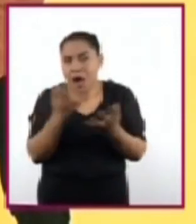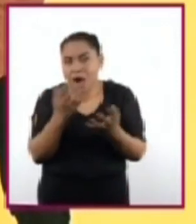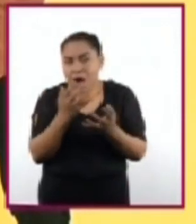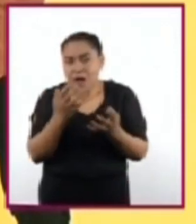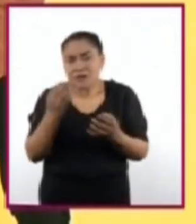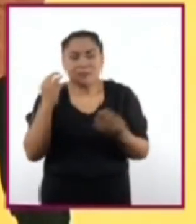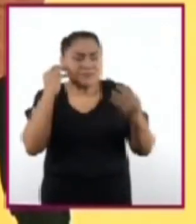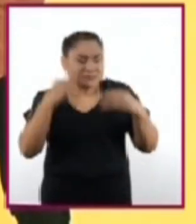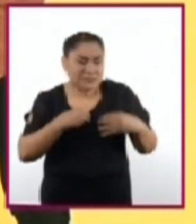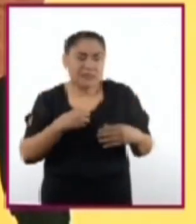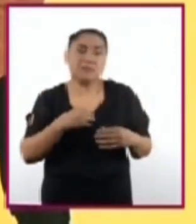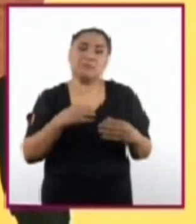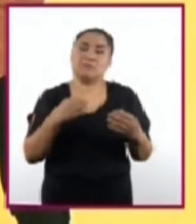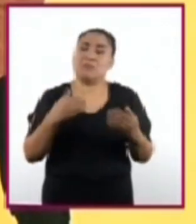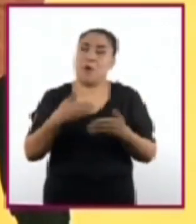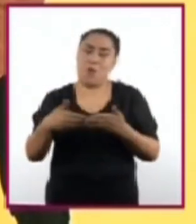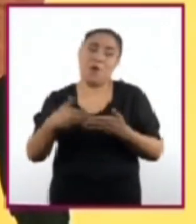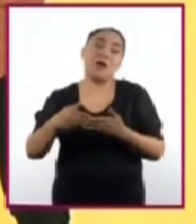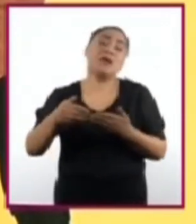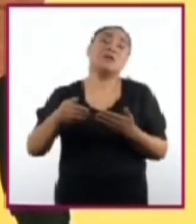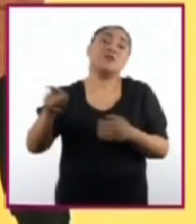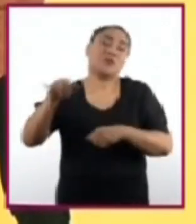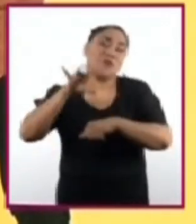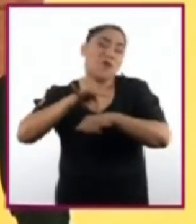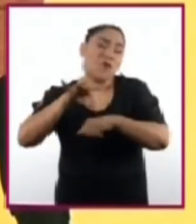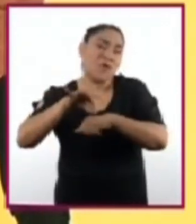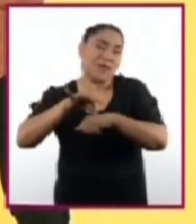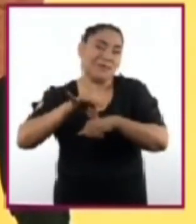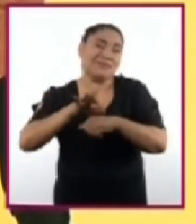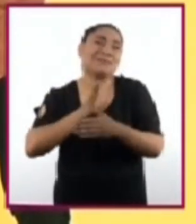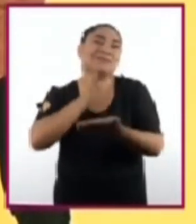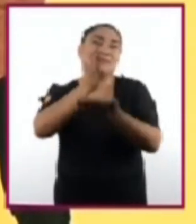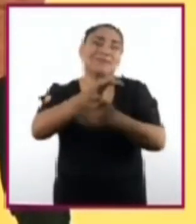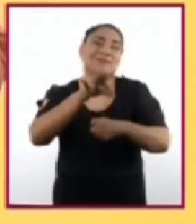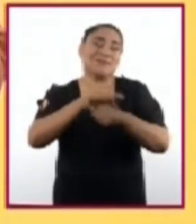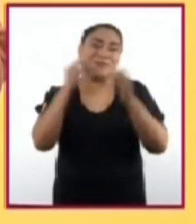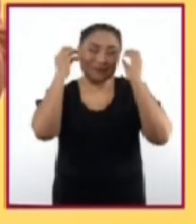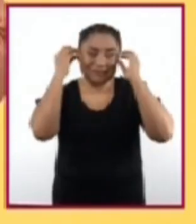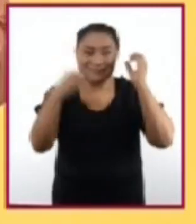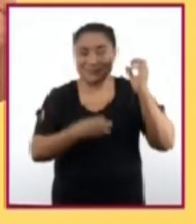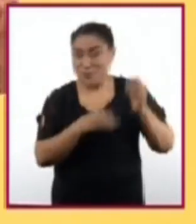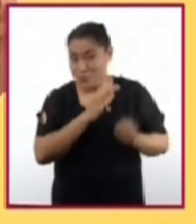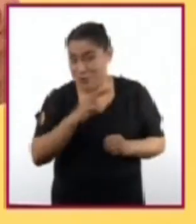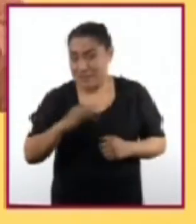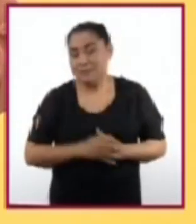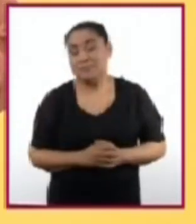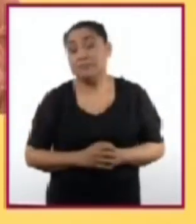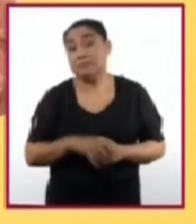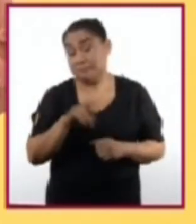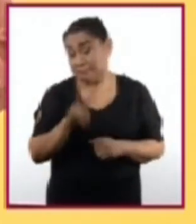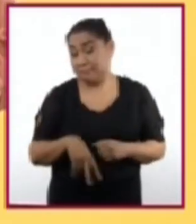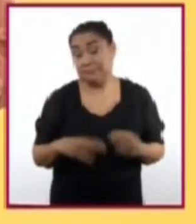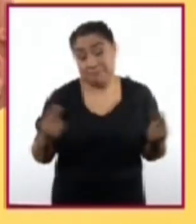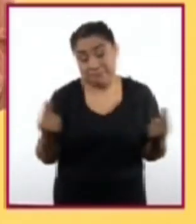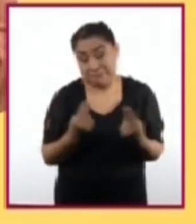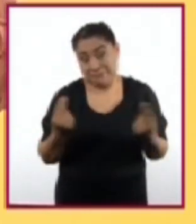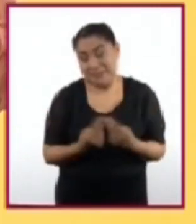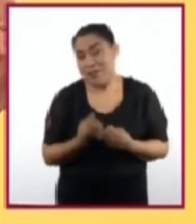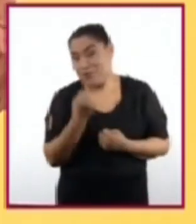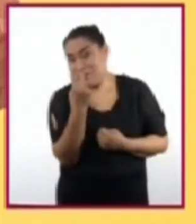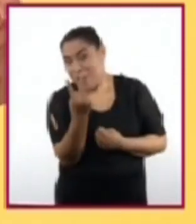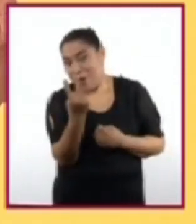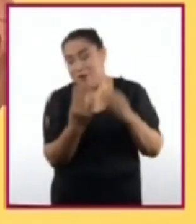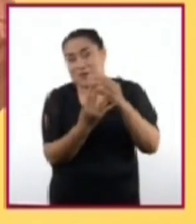y comparar con el estetoscopio que usa el médico cuando vas a consulta. Requerirás dos embudos